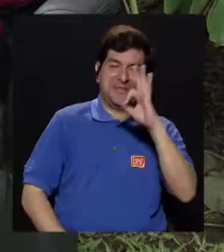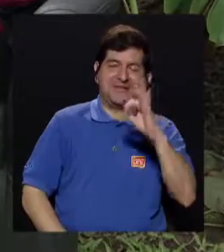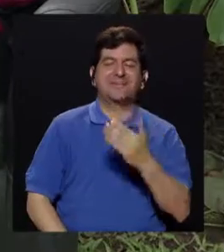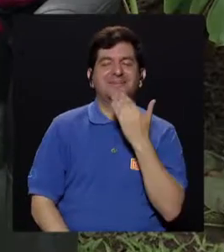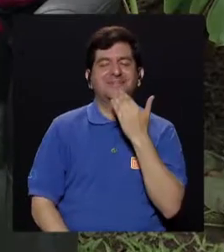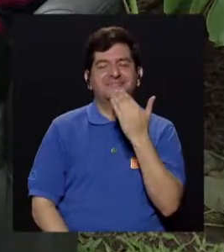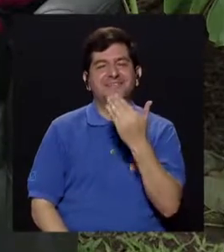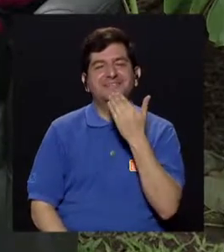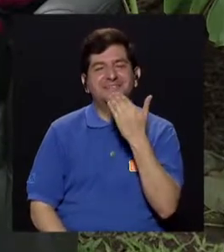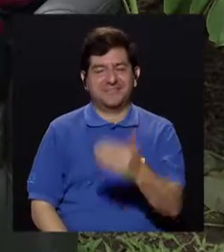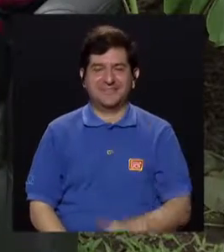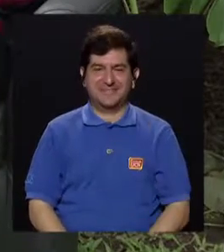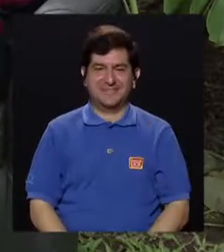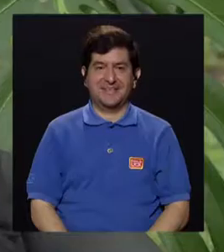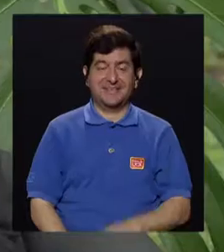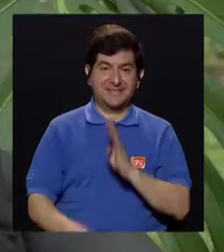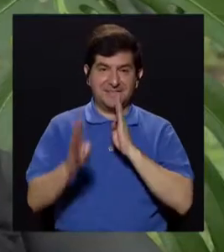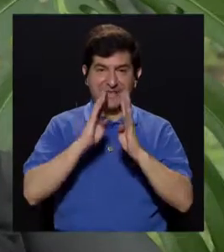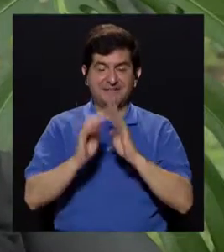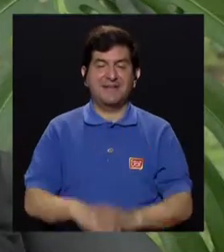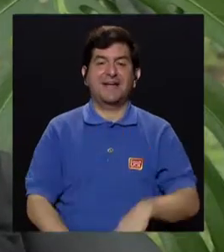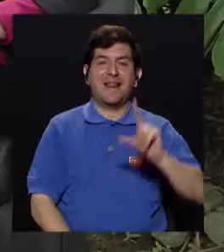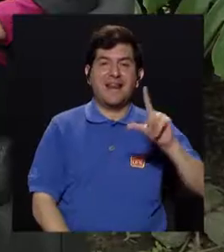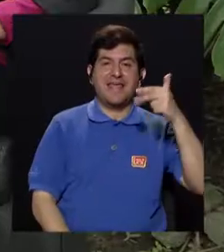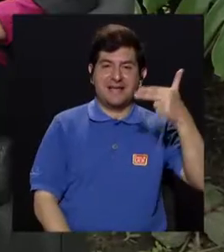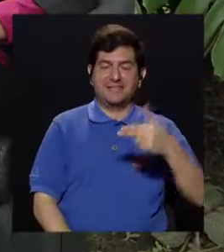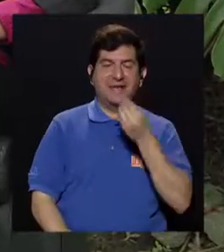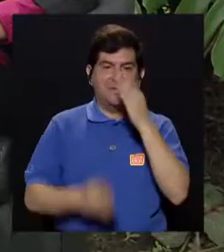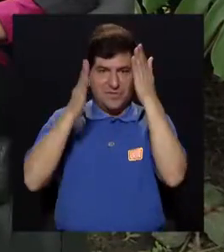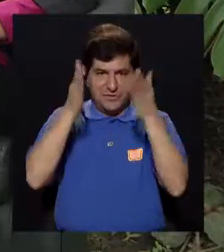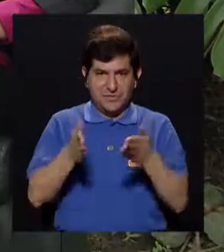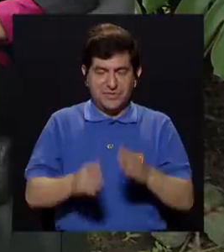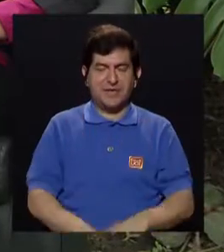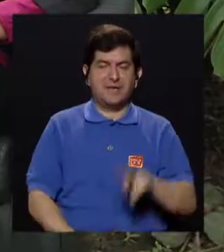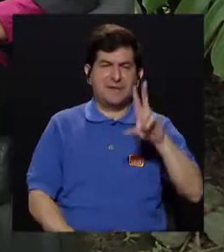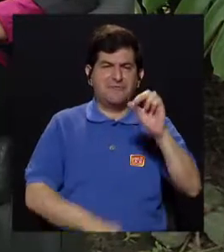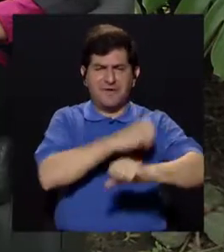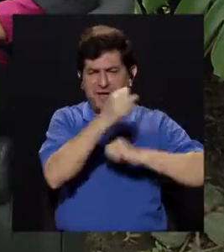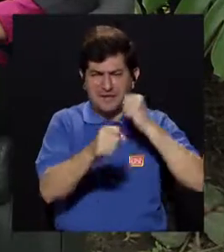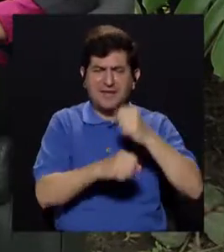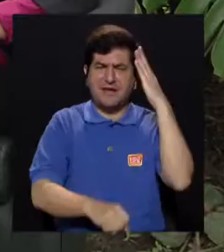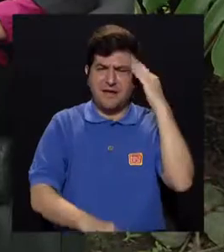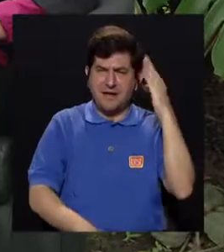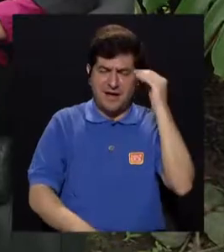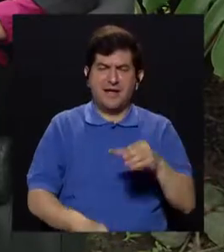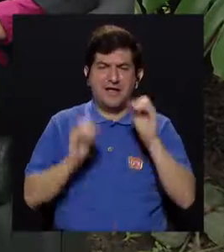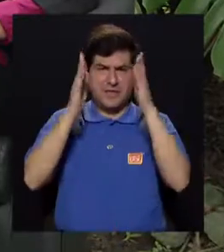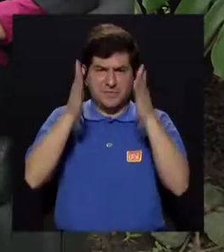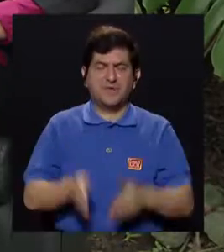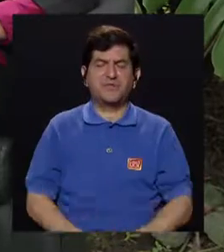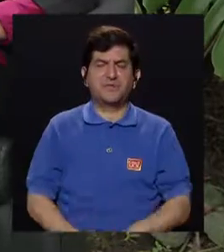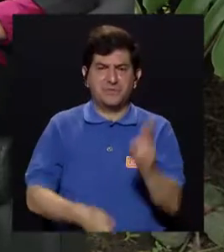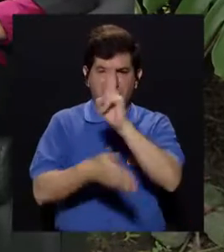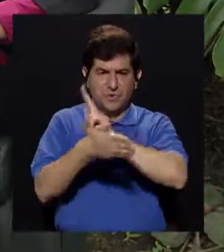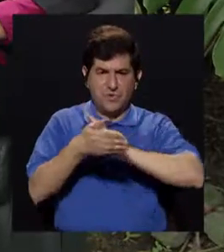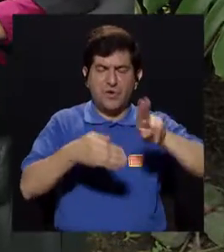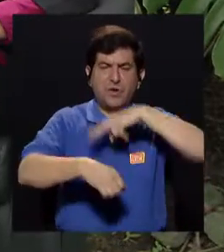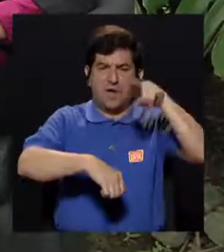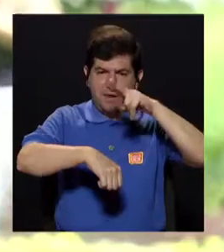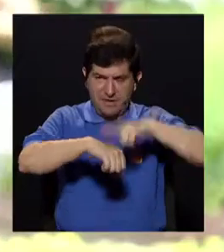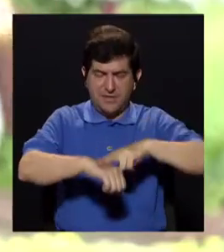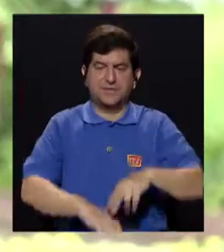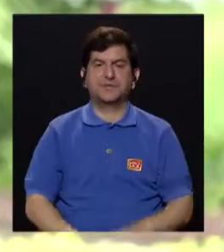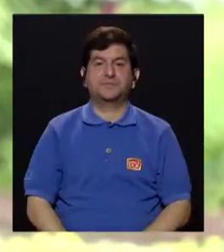Muchas gracias. Bueno, buen día. Estuvimos conversando con Ligia Chávez, ella es nutricionista con más de 20 años de experiencia, profesora en la Universidad